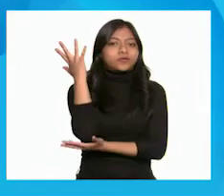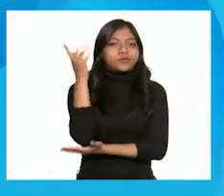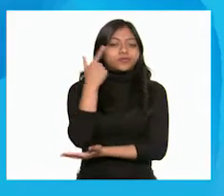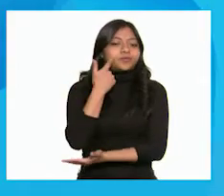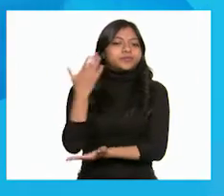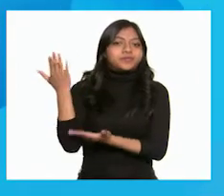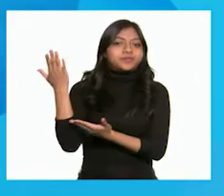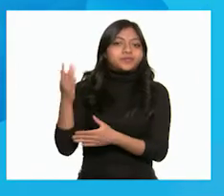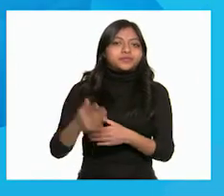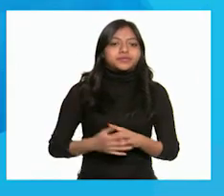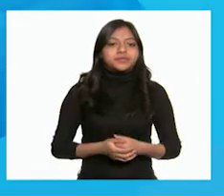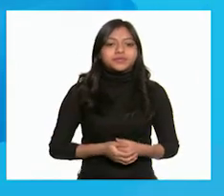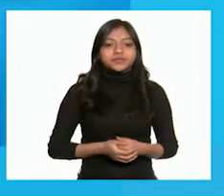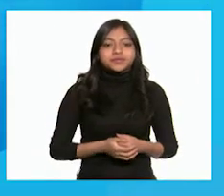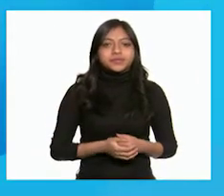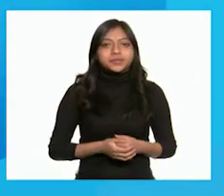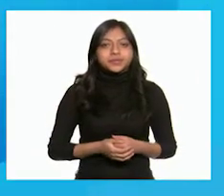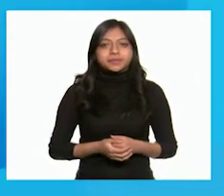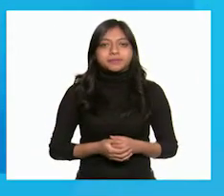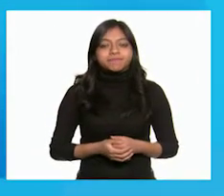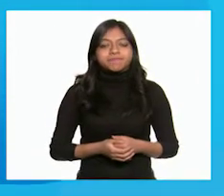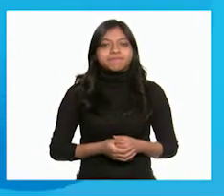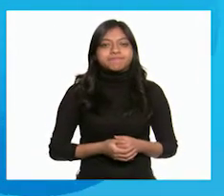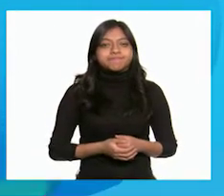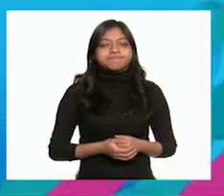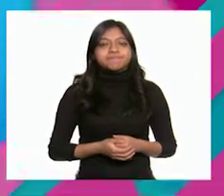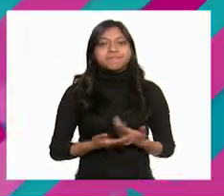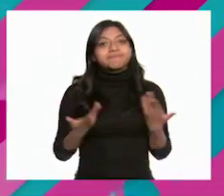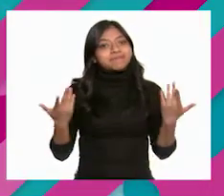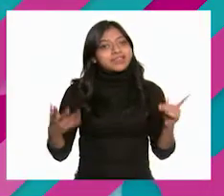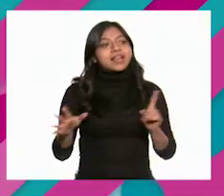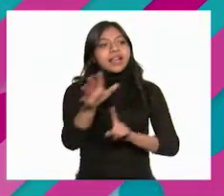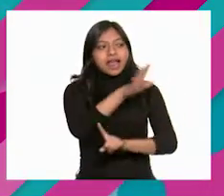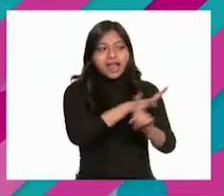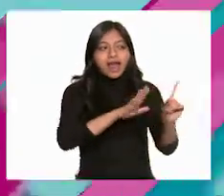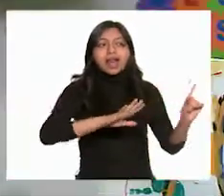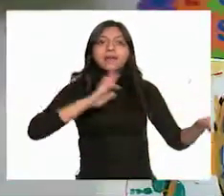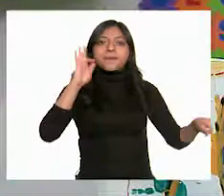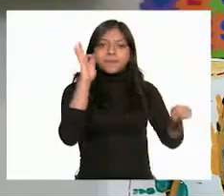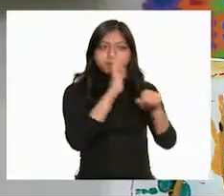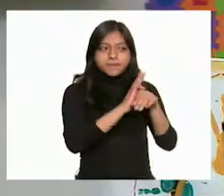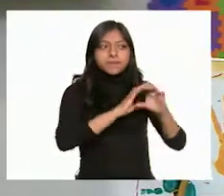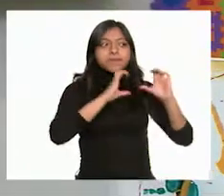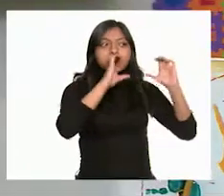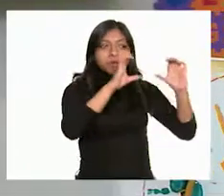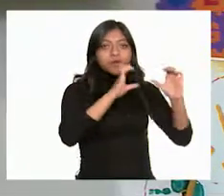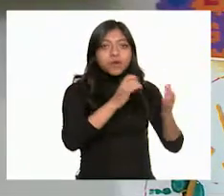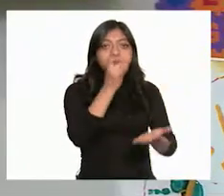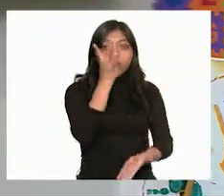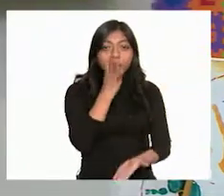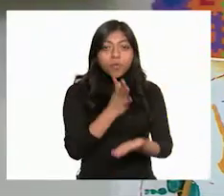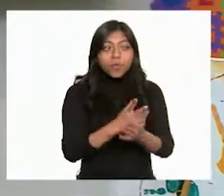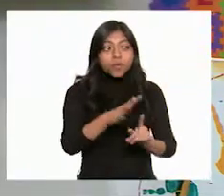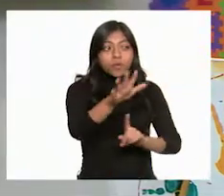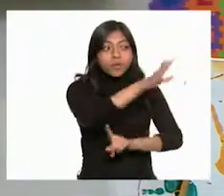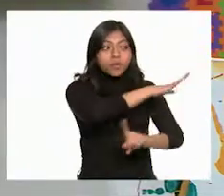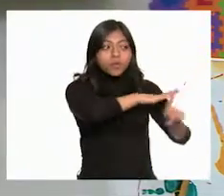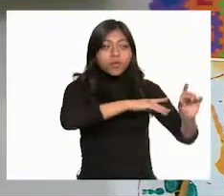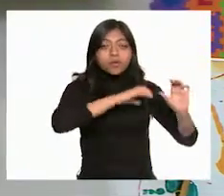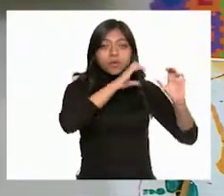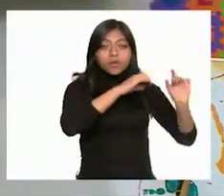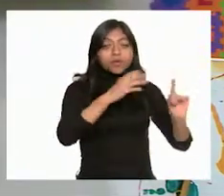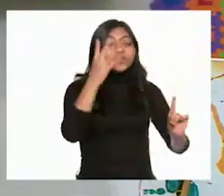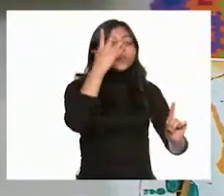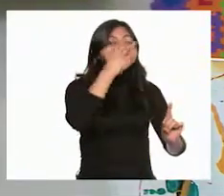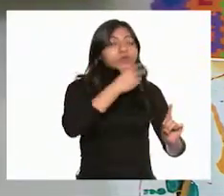¡Ah! Yo creo que sí. Protege el medio ambiente y esto no solo ayuda a que los espacios